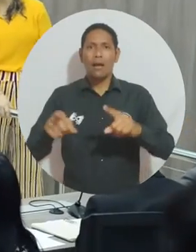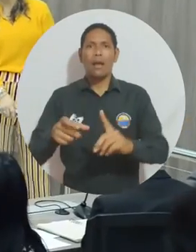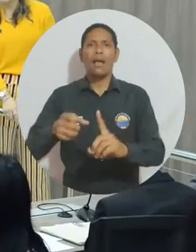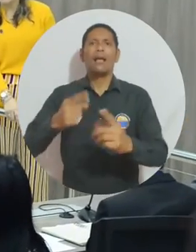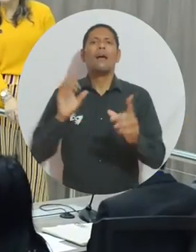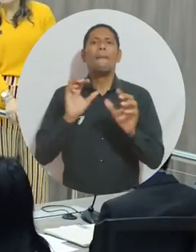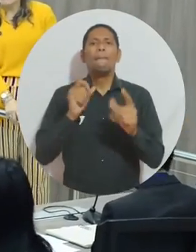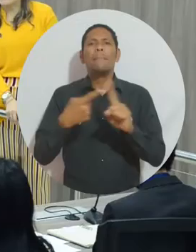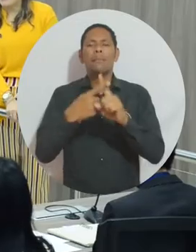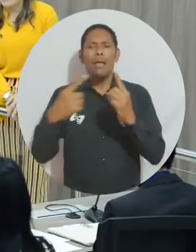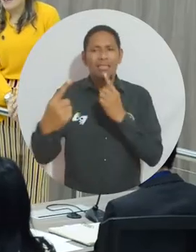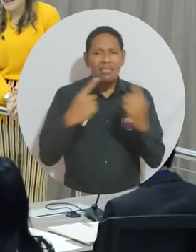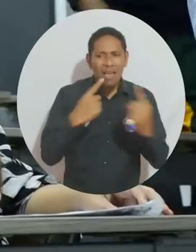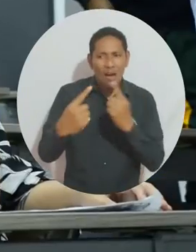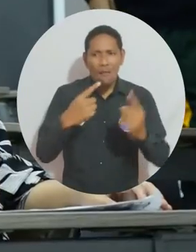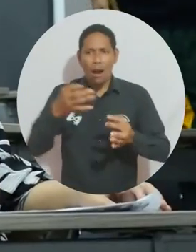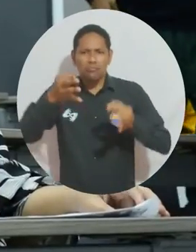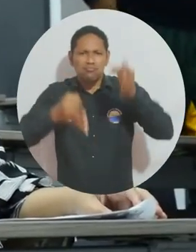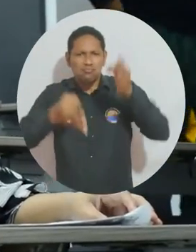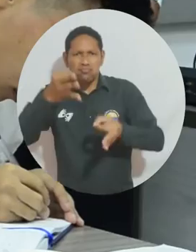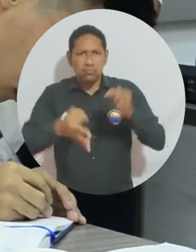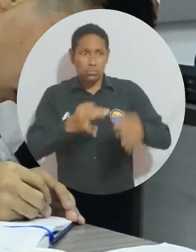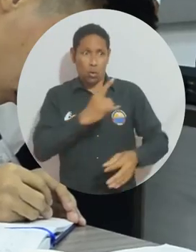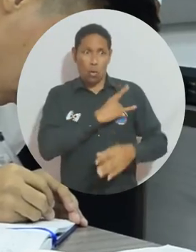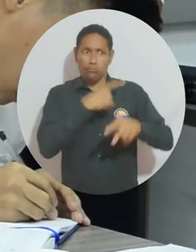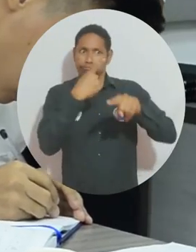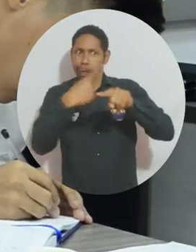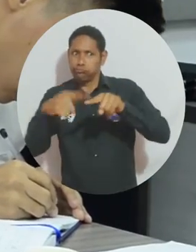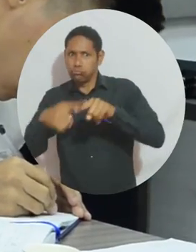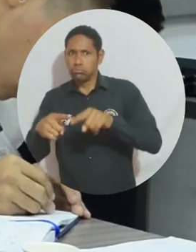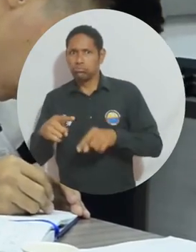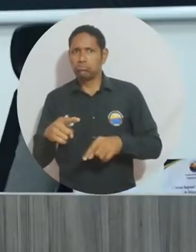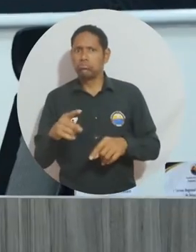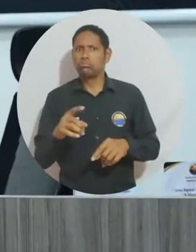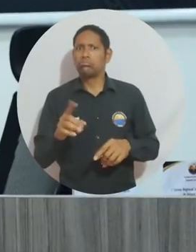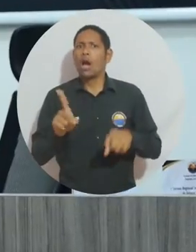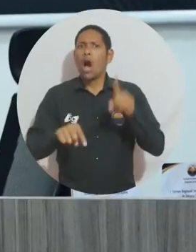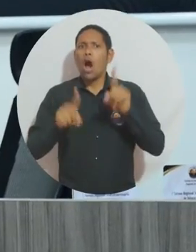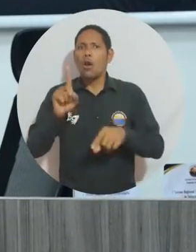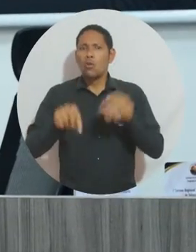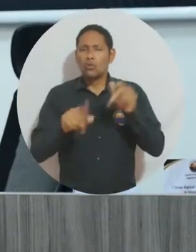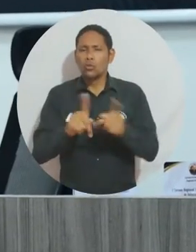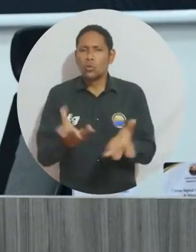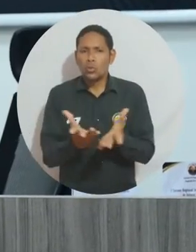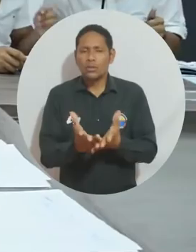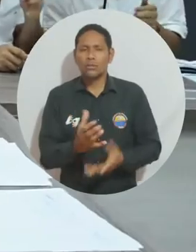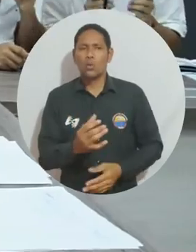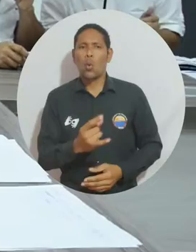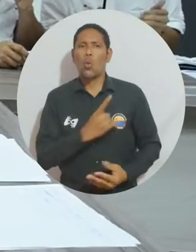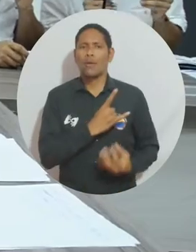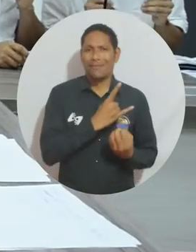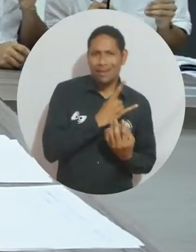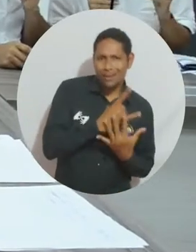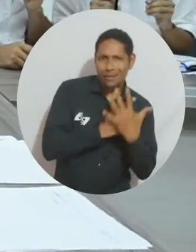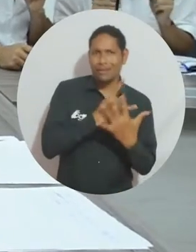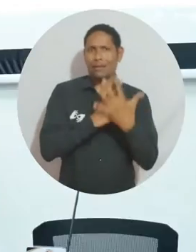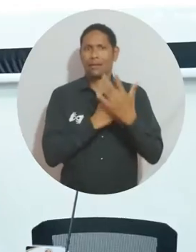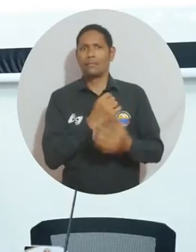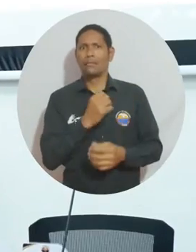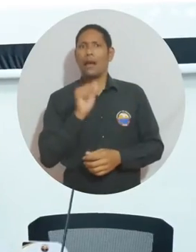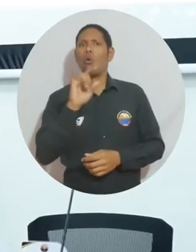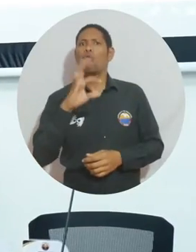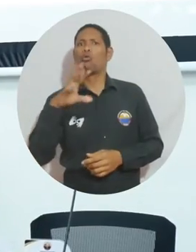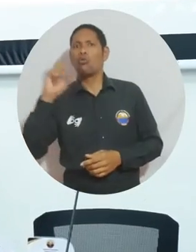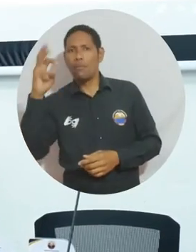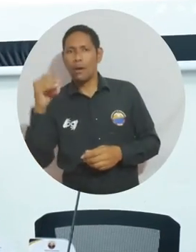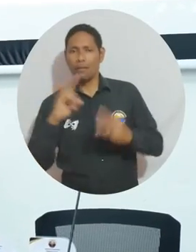con actividades como el primer debate jurídico interuniversitario, en el que estuvieron presentes estudiantes de Derecho de la Universidad Sergio Arboleda,